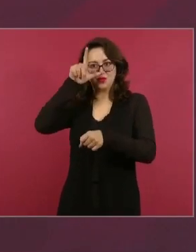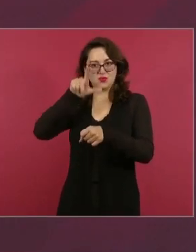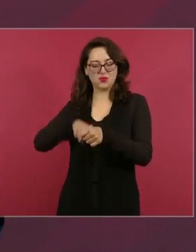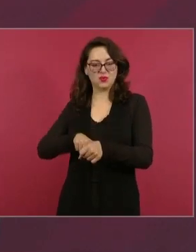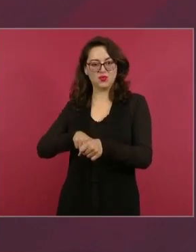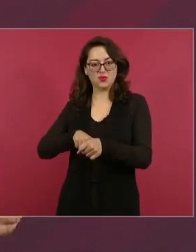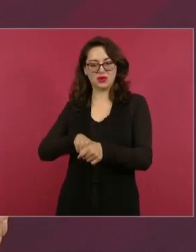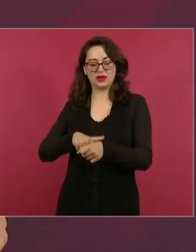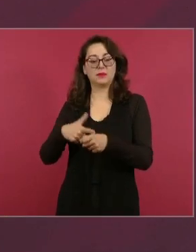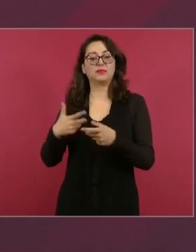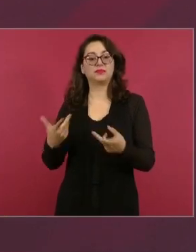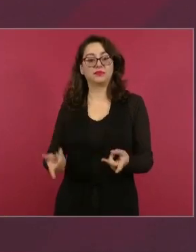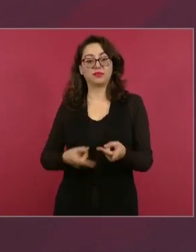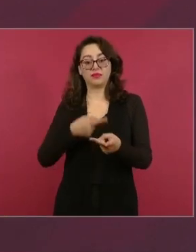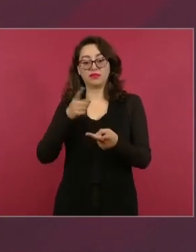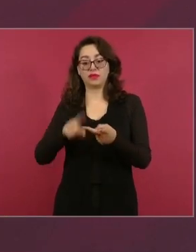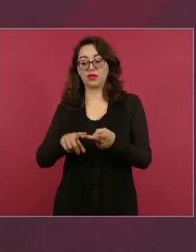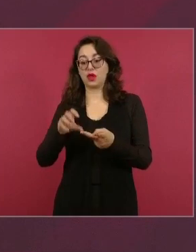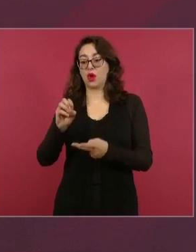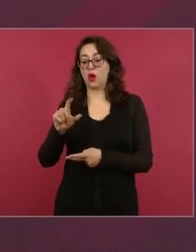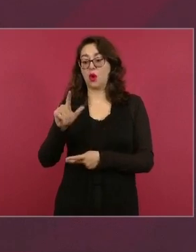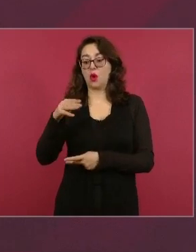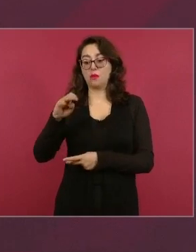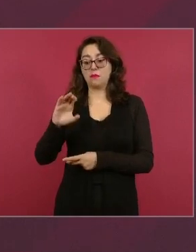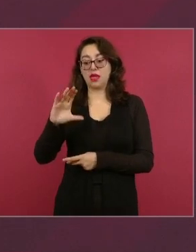dos mil años antes de Cristo.